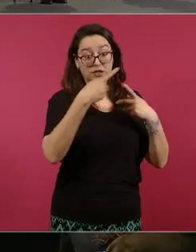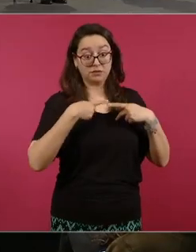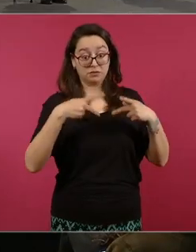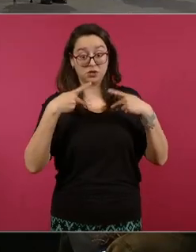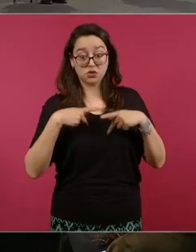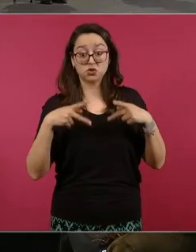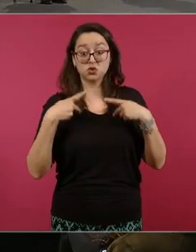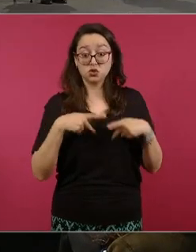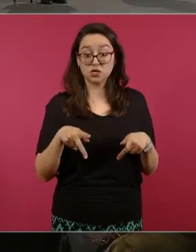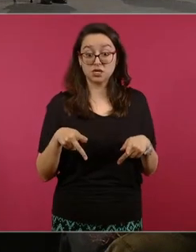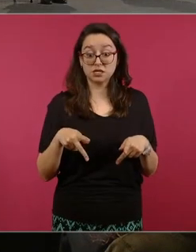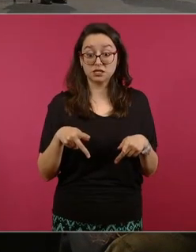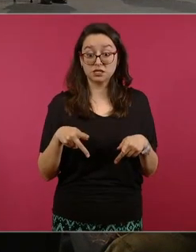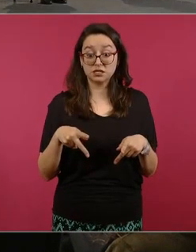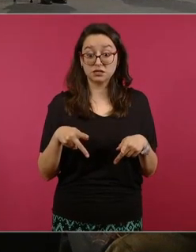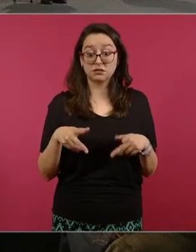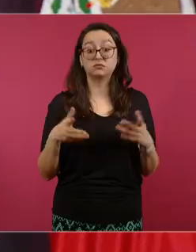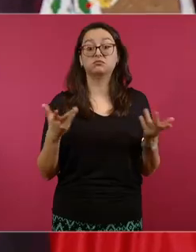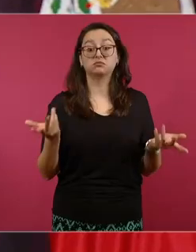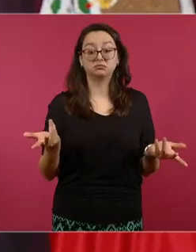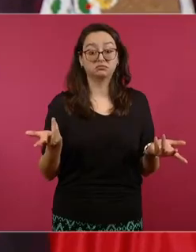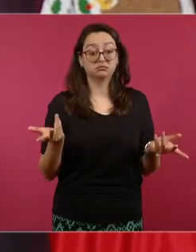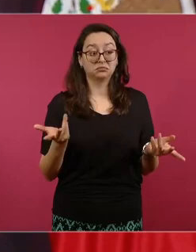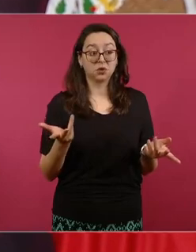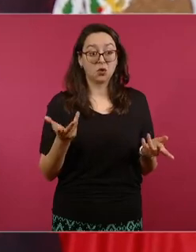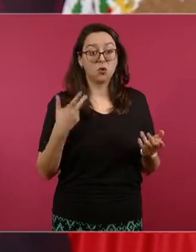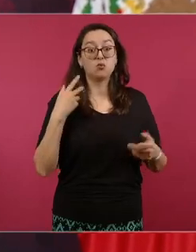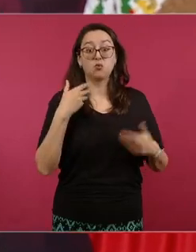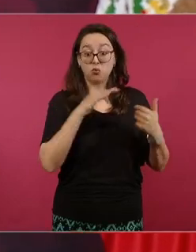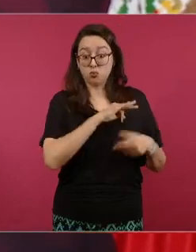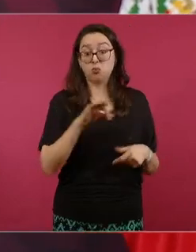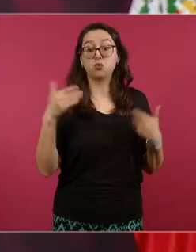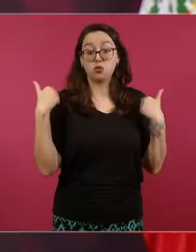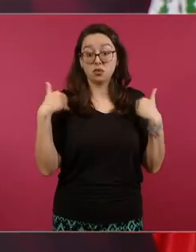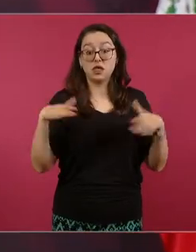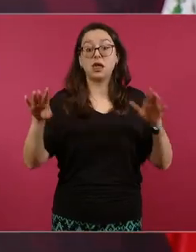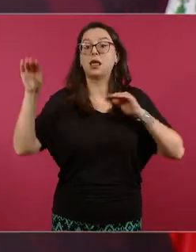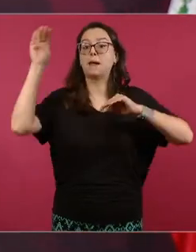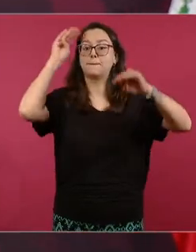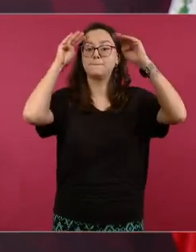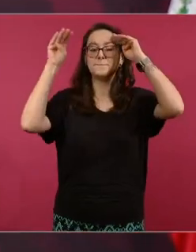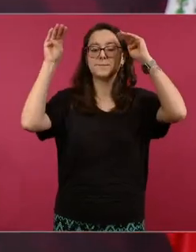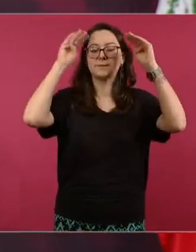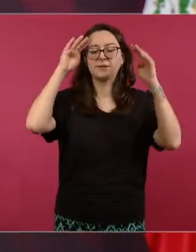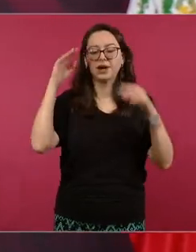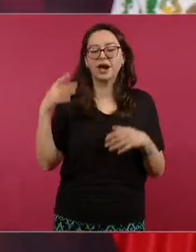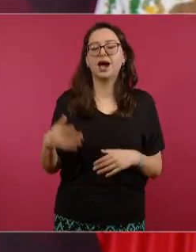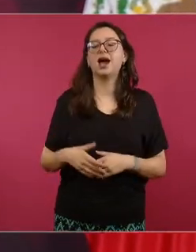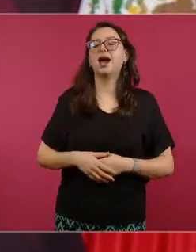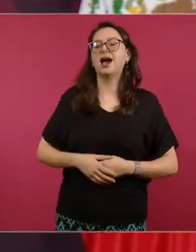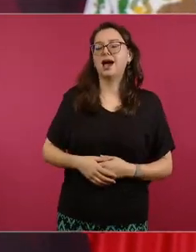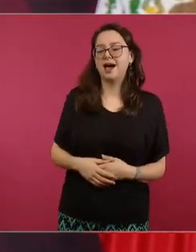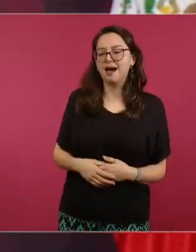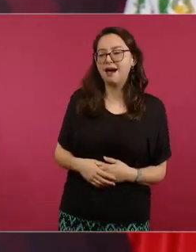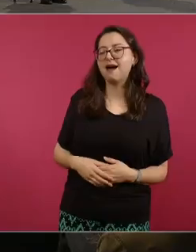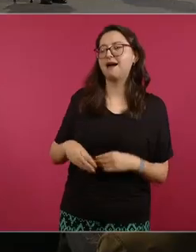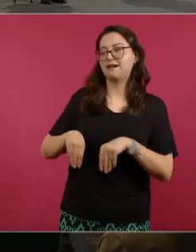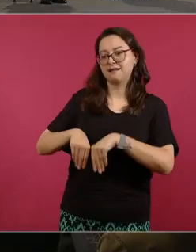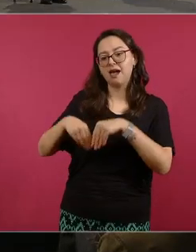este de buena o mala fe iban a decir ¿y qué pasó?